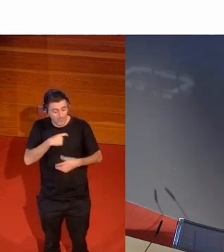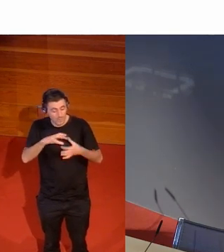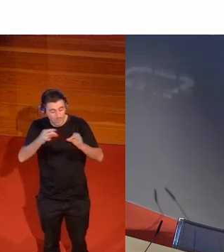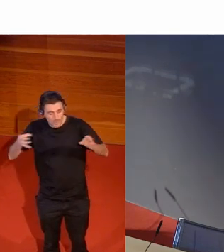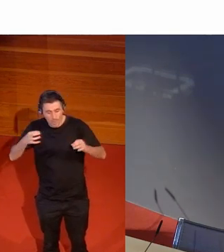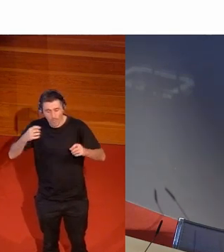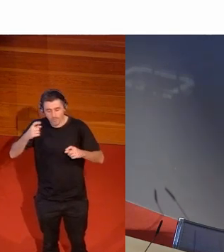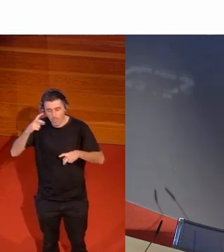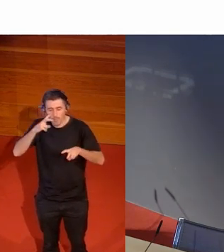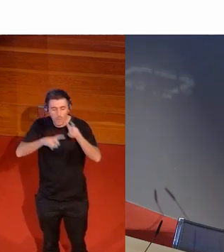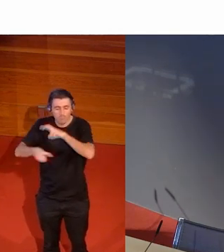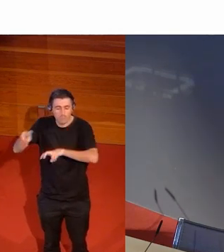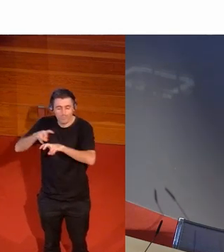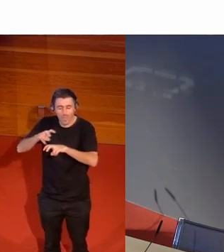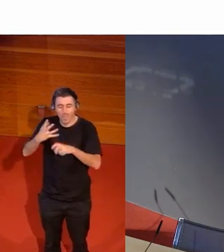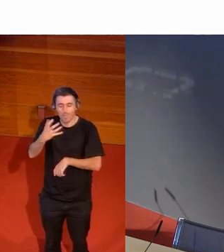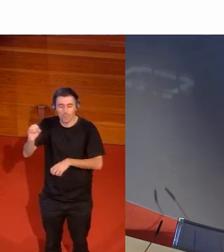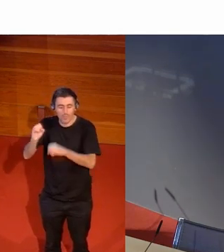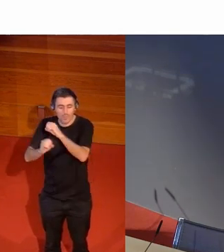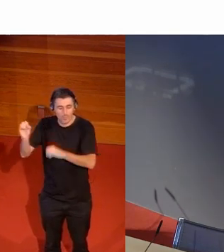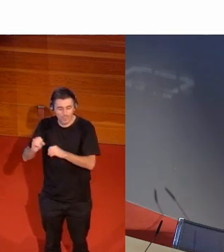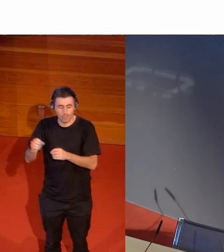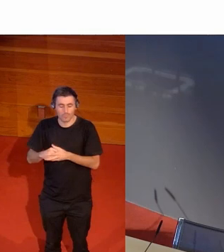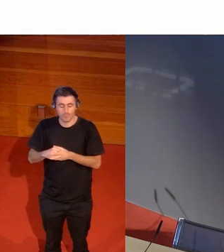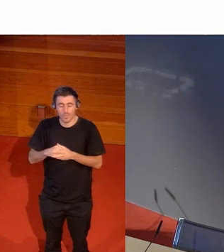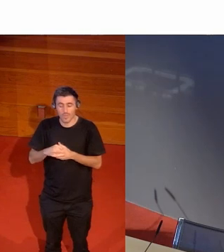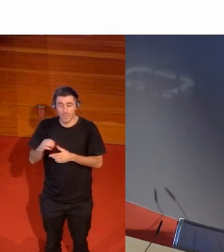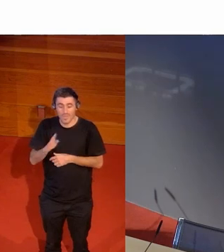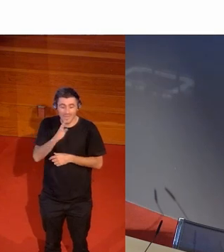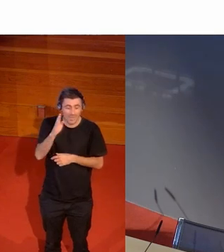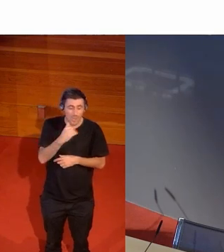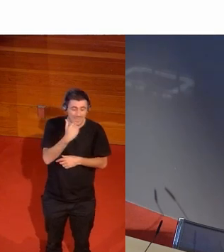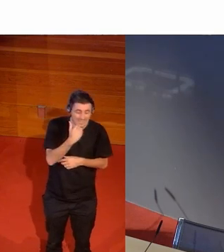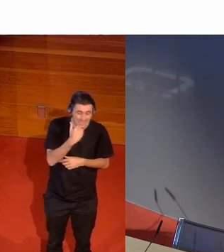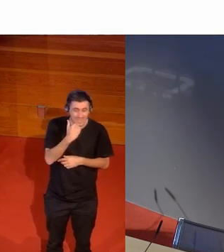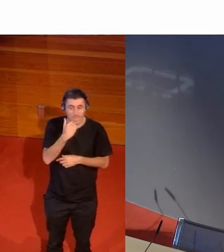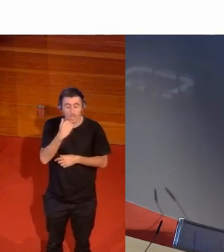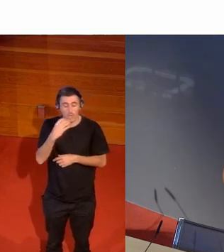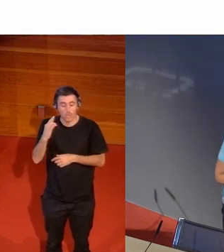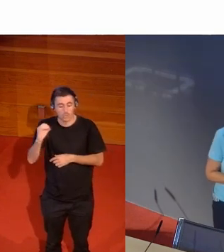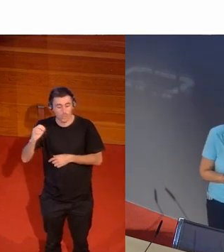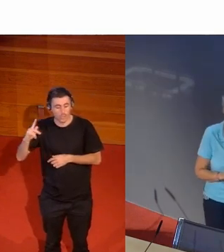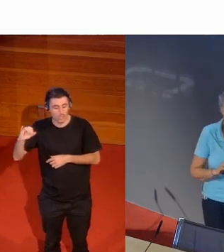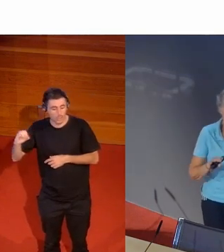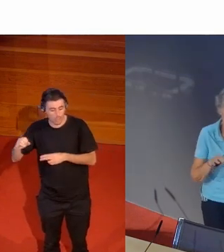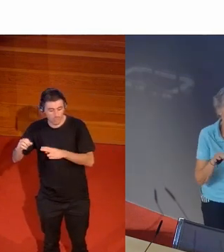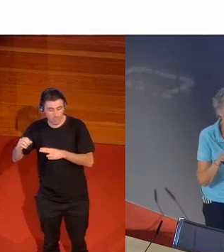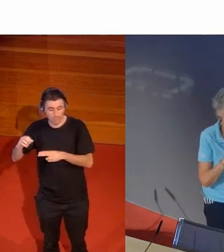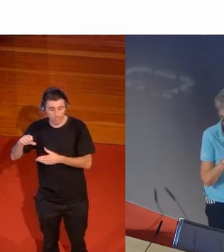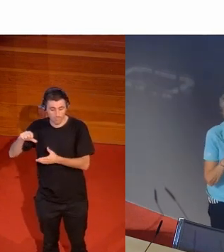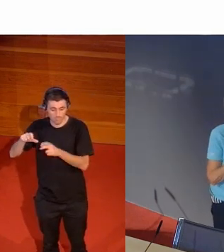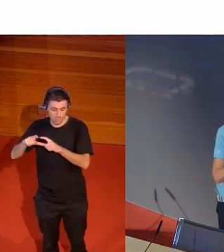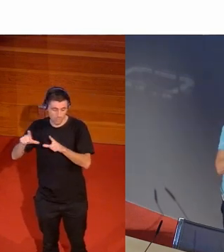Río casi casi iba a ser en Tokio pero claro Tokio pilló la pandemia y no pudo ser y ahora en los Juegos de París sí que ha habido un 50